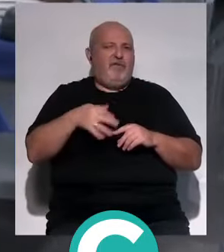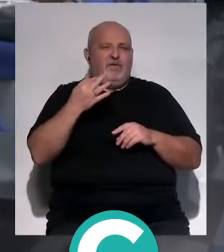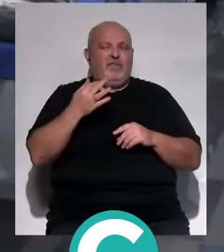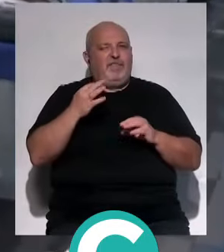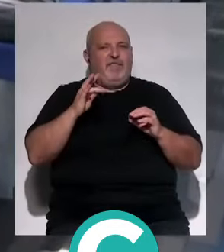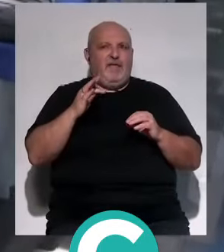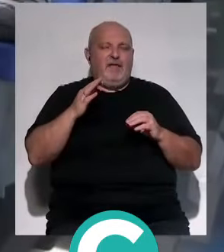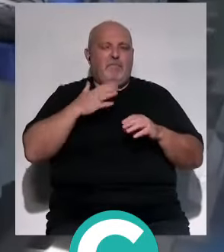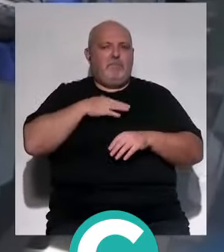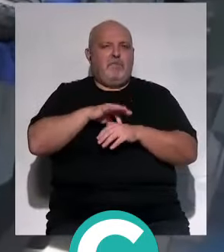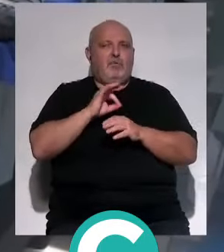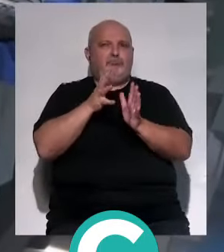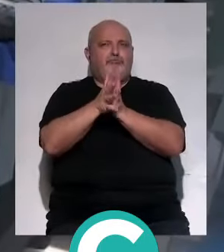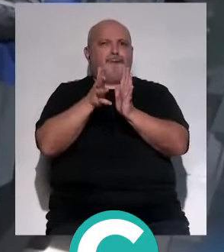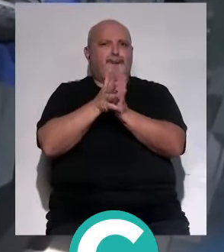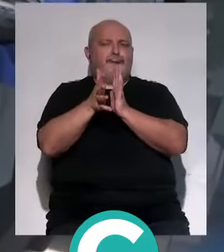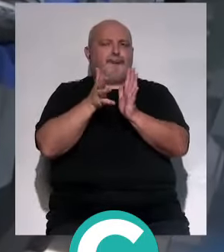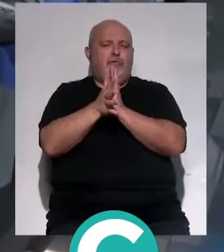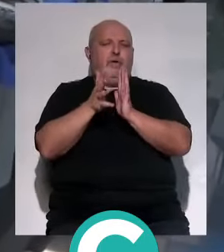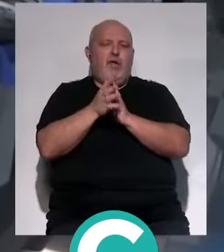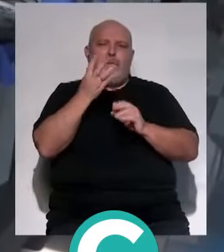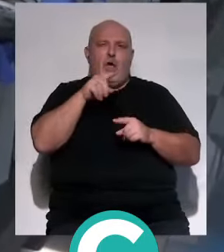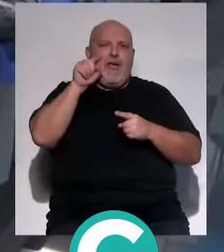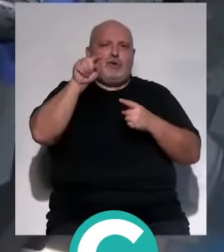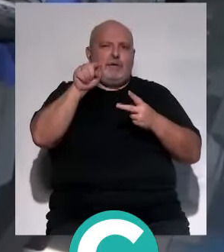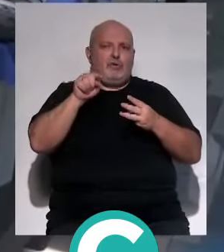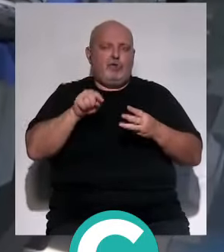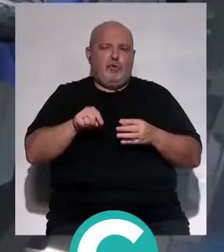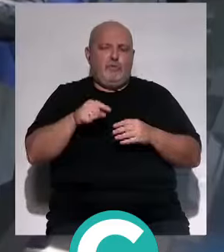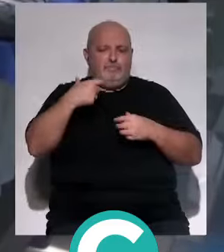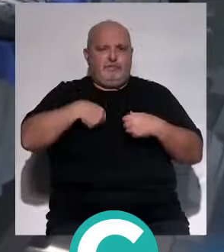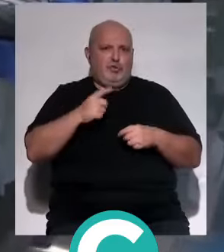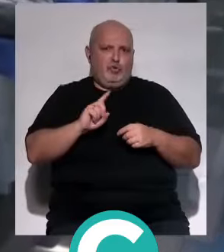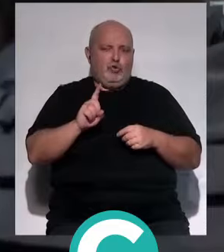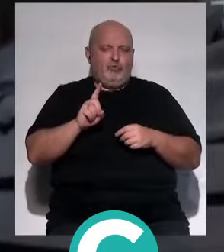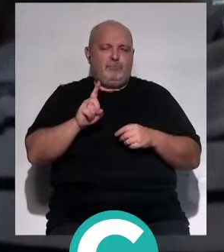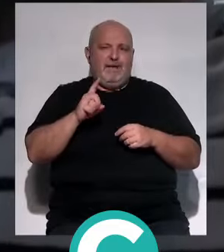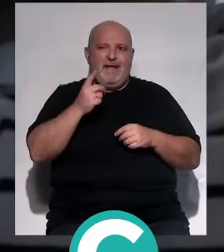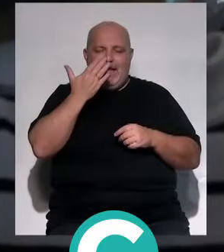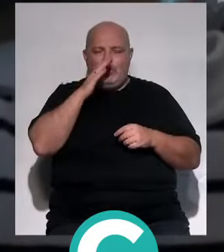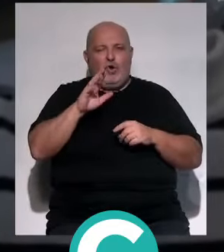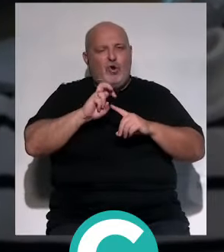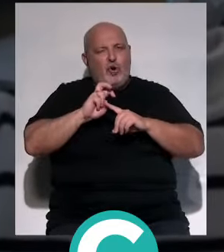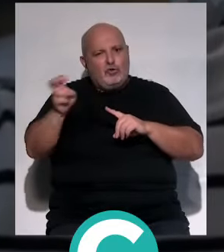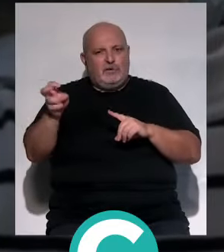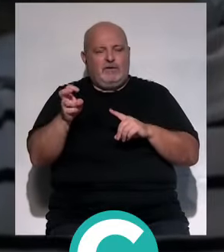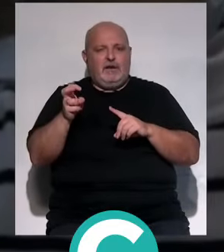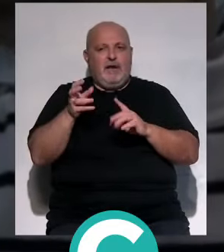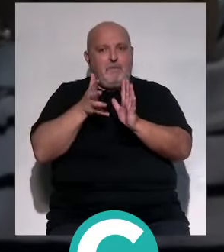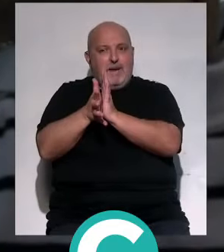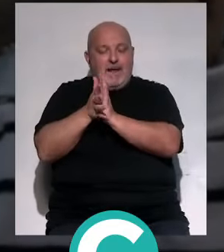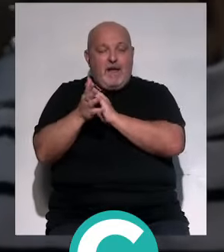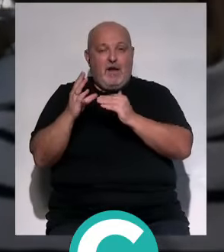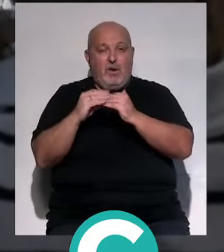del médico de decir esto es lo mejor para ti. La actitud es otra, la actitud es explicar al